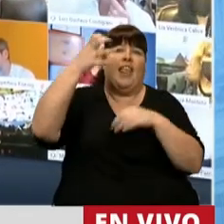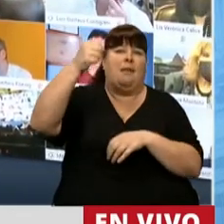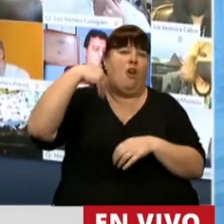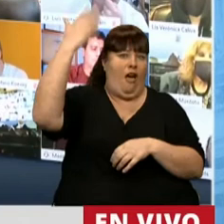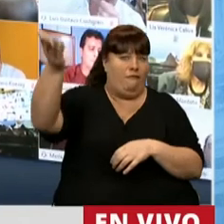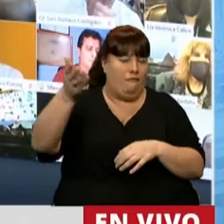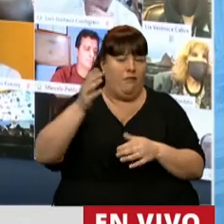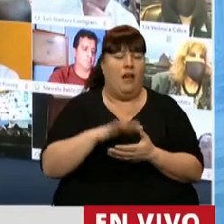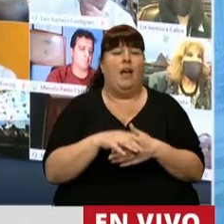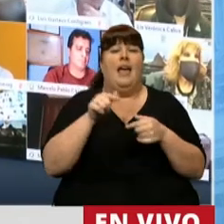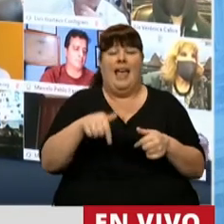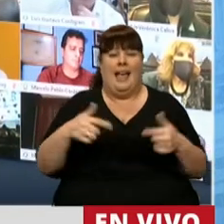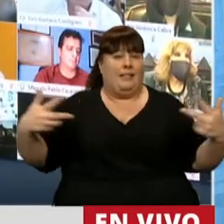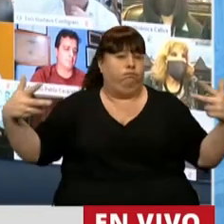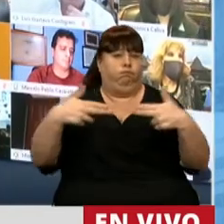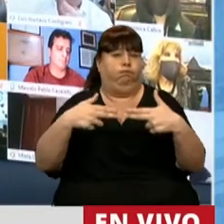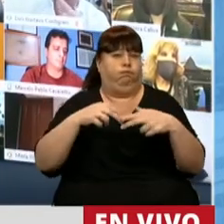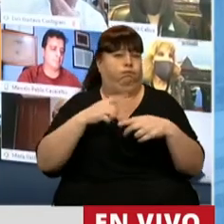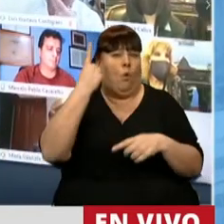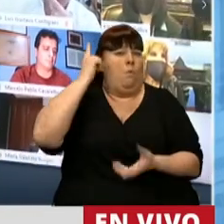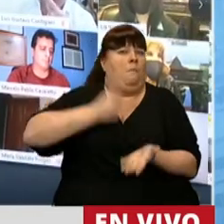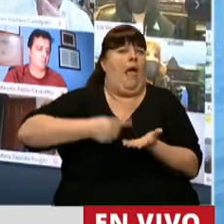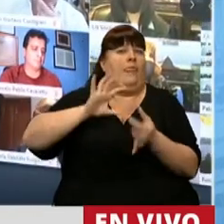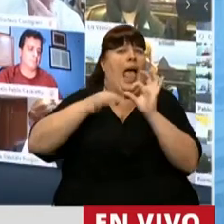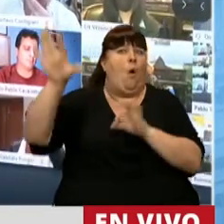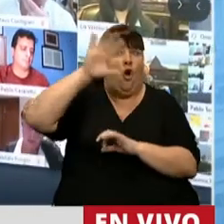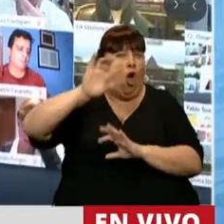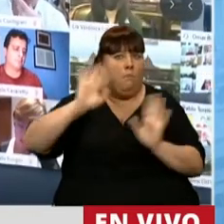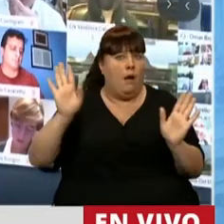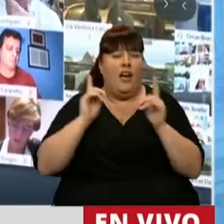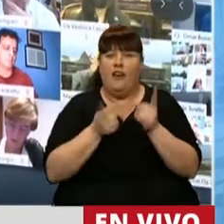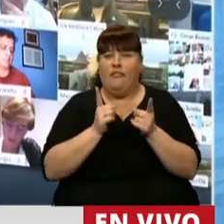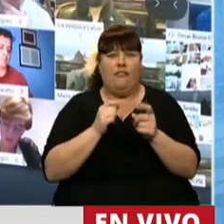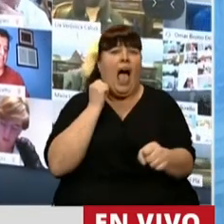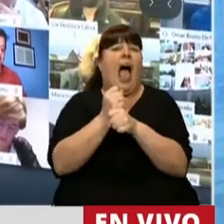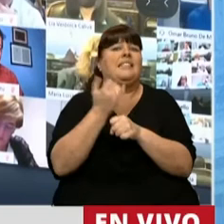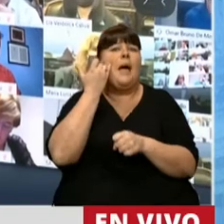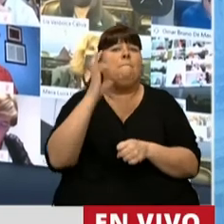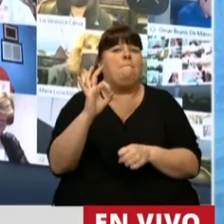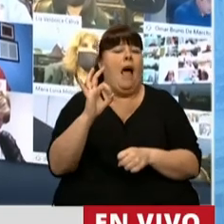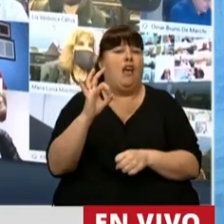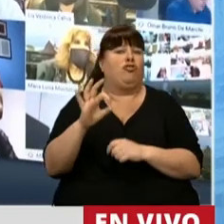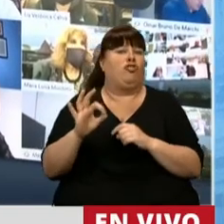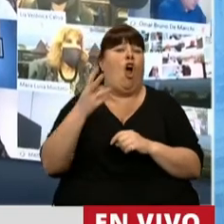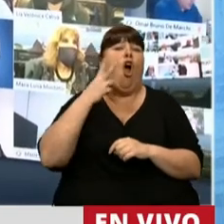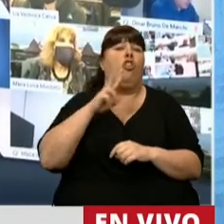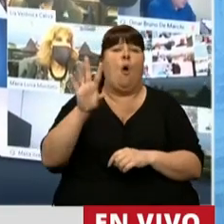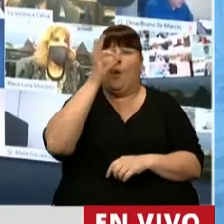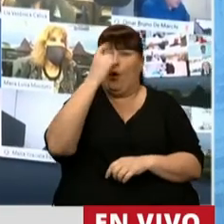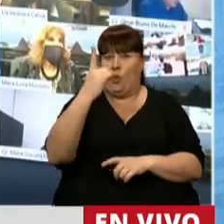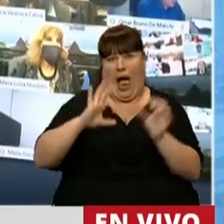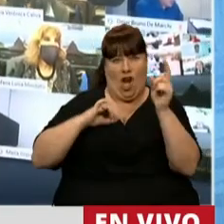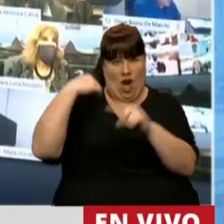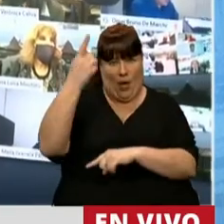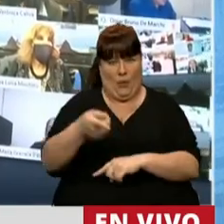limones. Y este cierre unilateral se va a mantener hasta mayo del 2021,